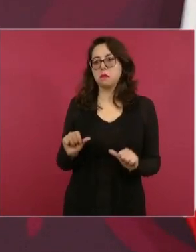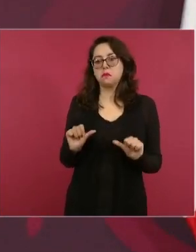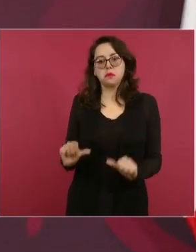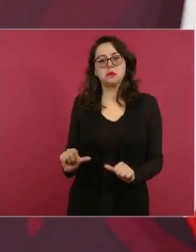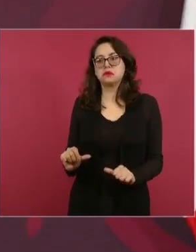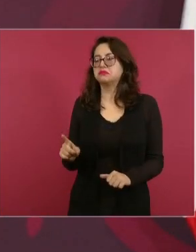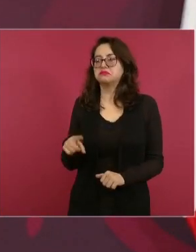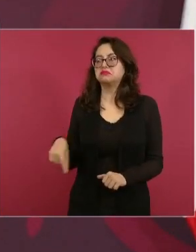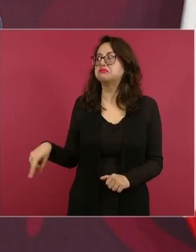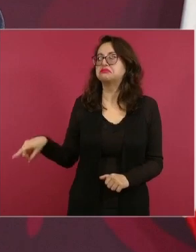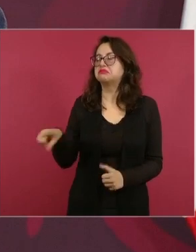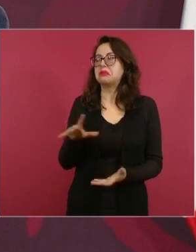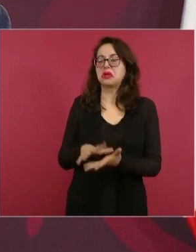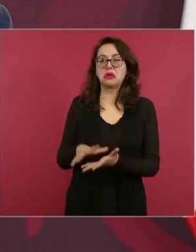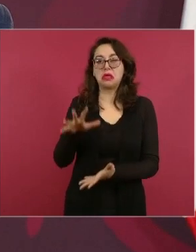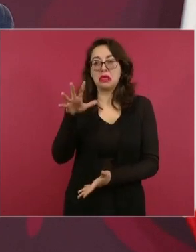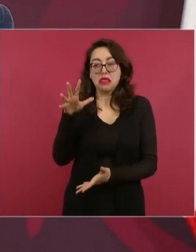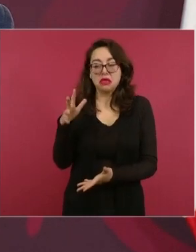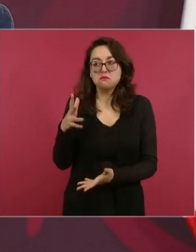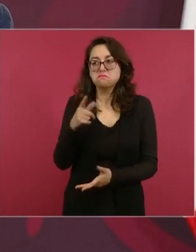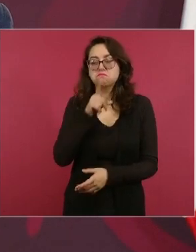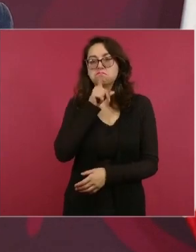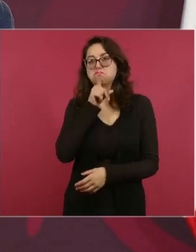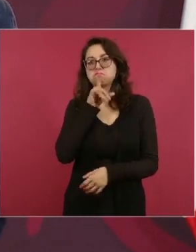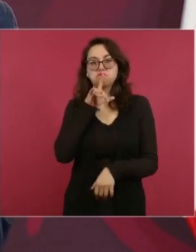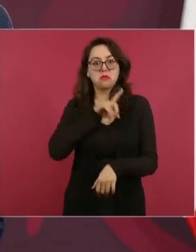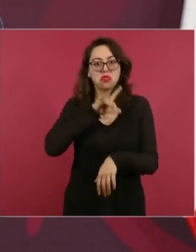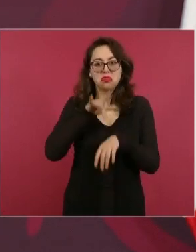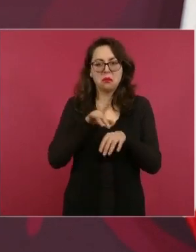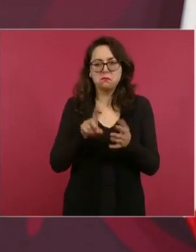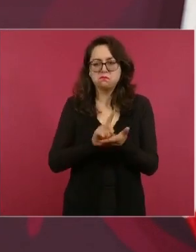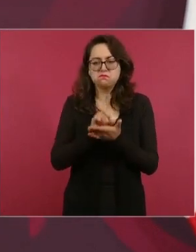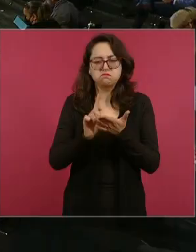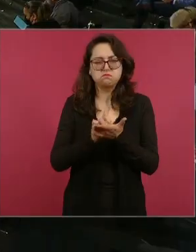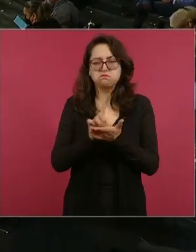estos son nuestros hermanos, pero